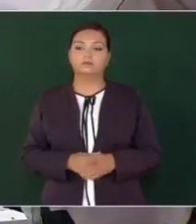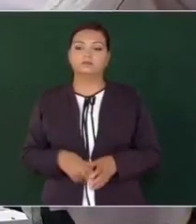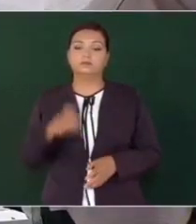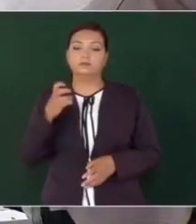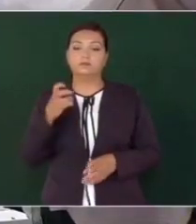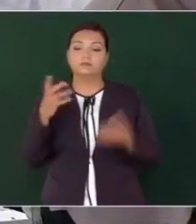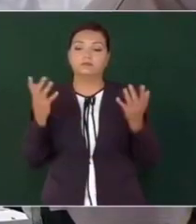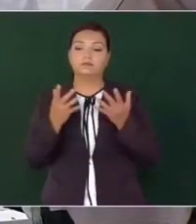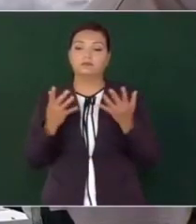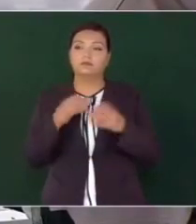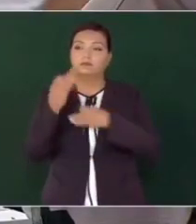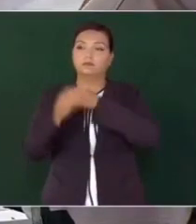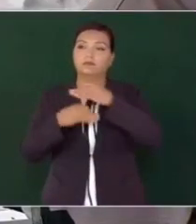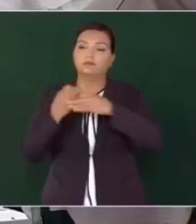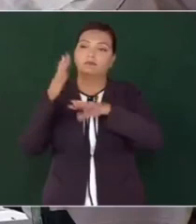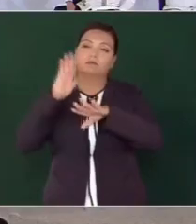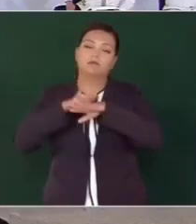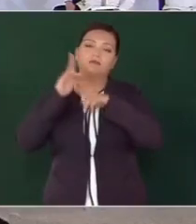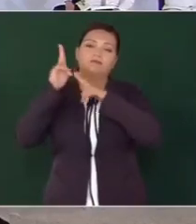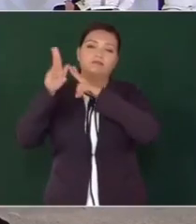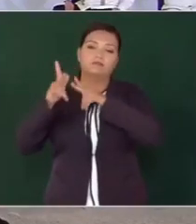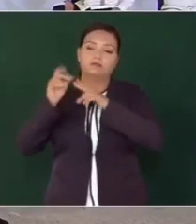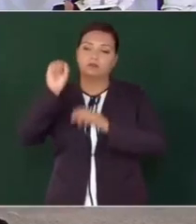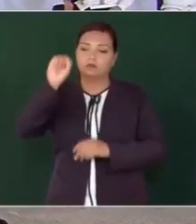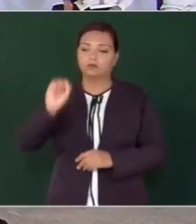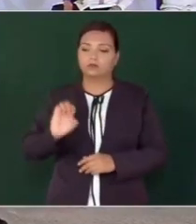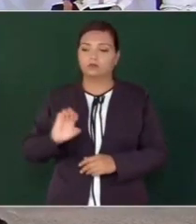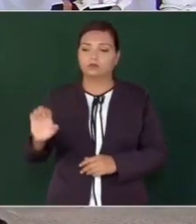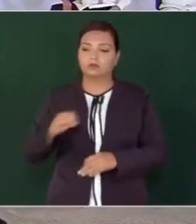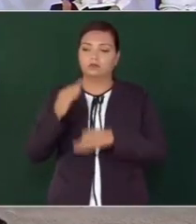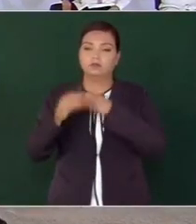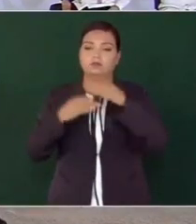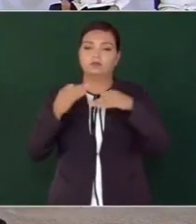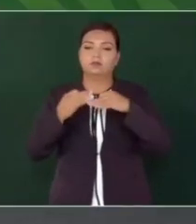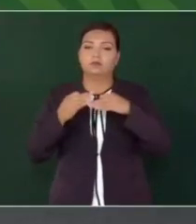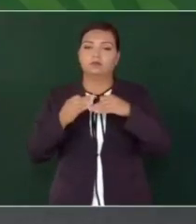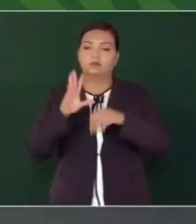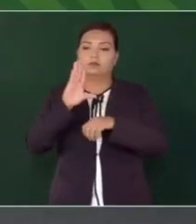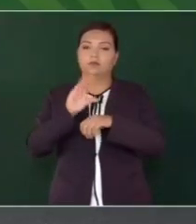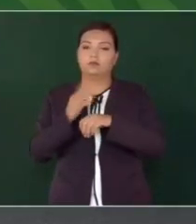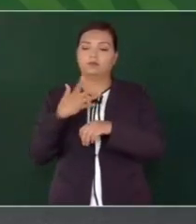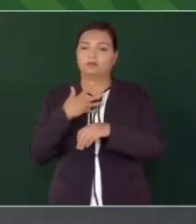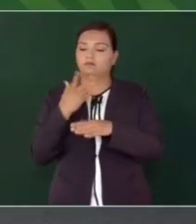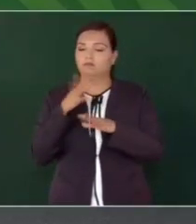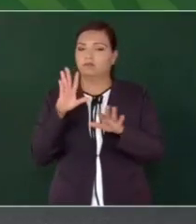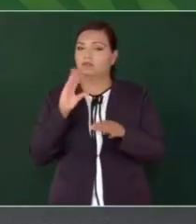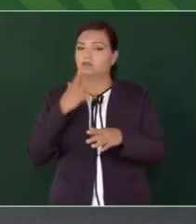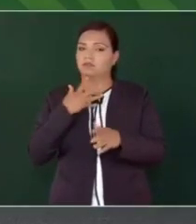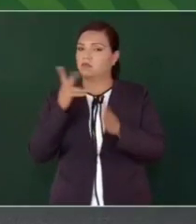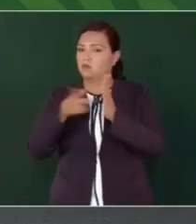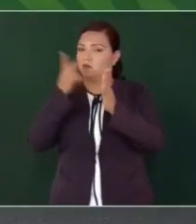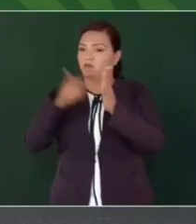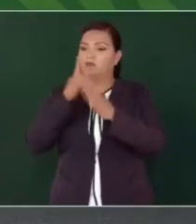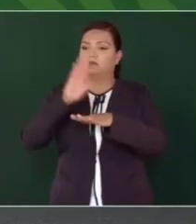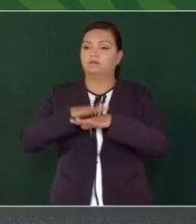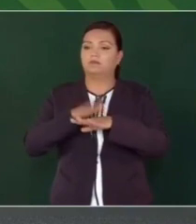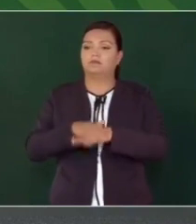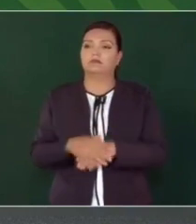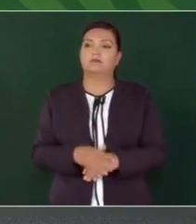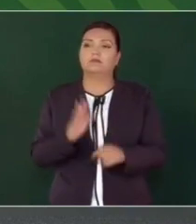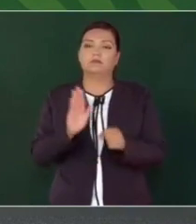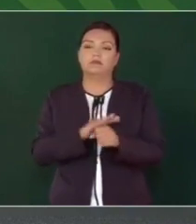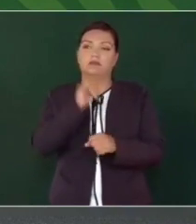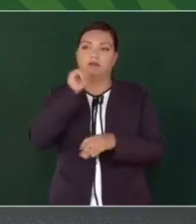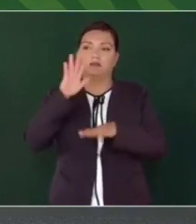Es todo lo que es el ferrocarril del sureste, la concesión que ellos tienen. No tienen otras, es nada